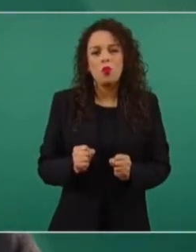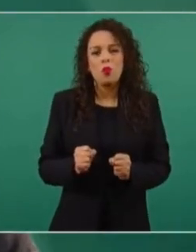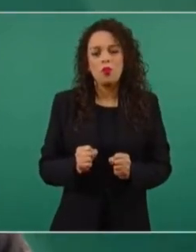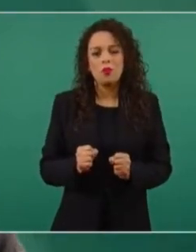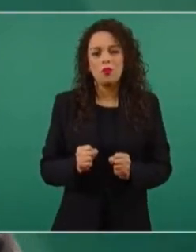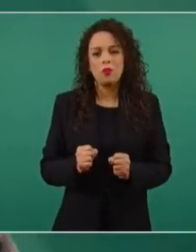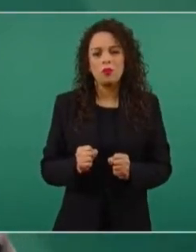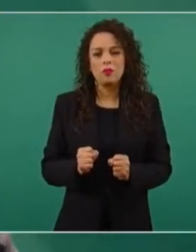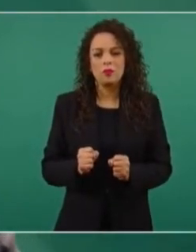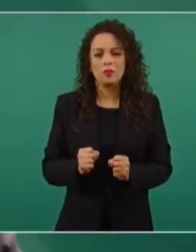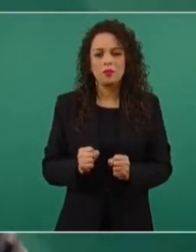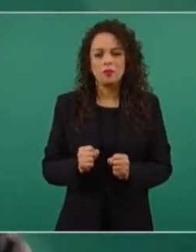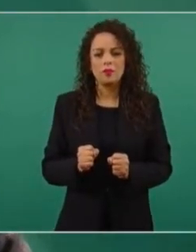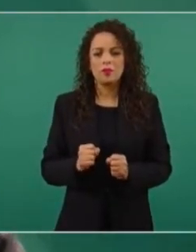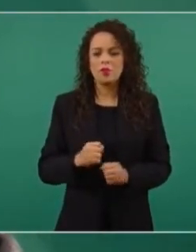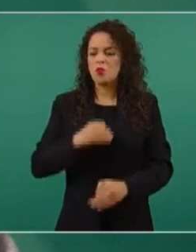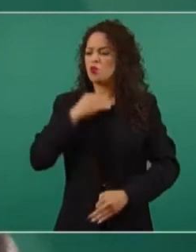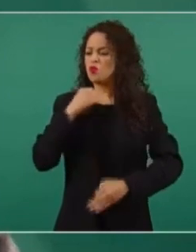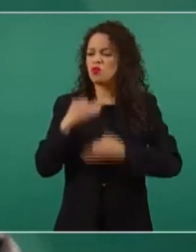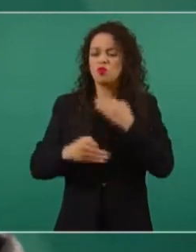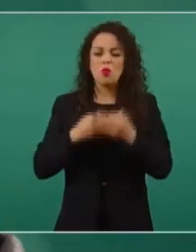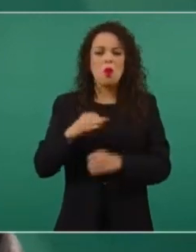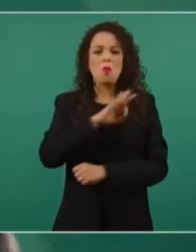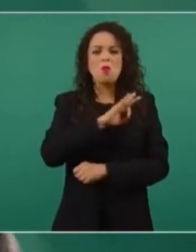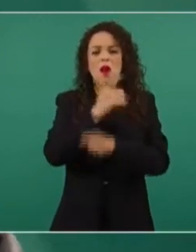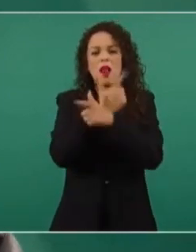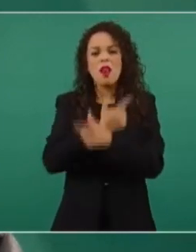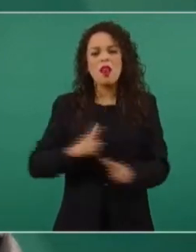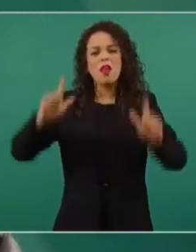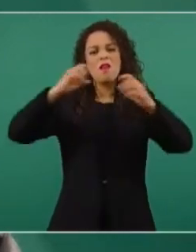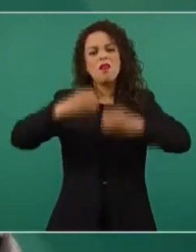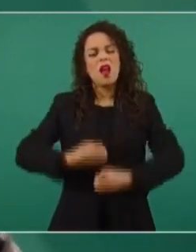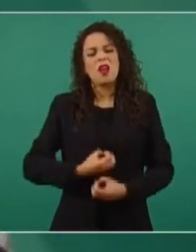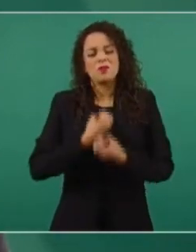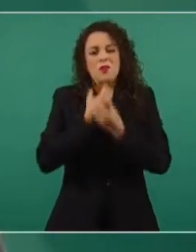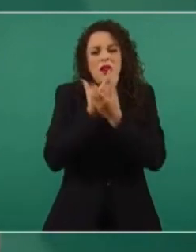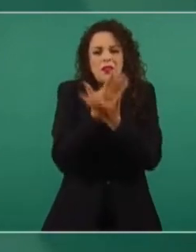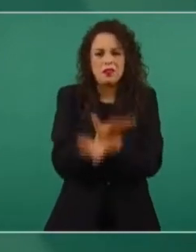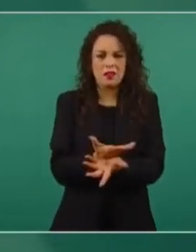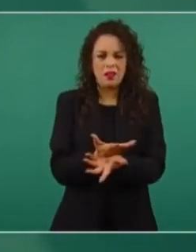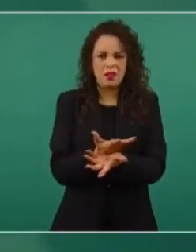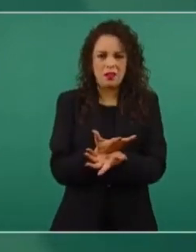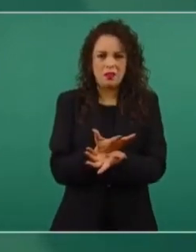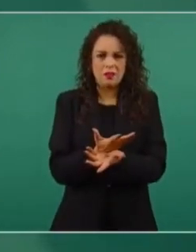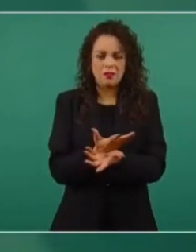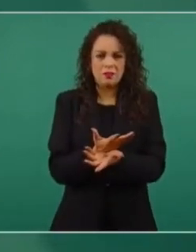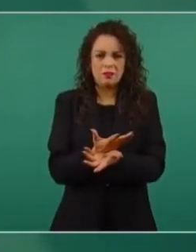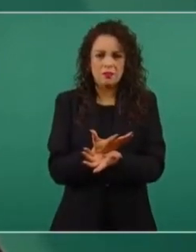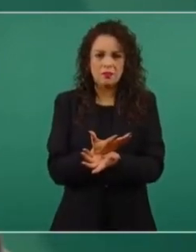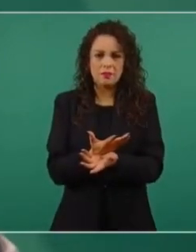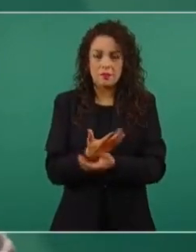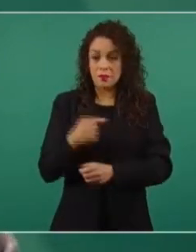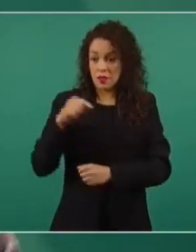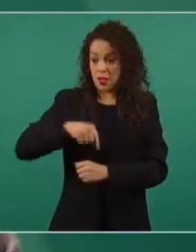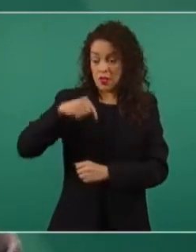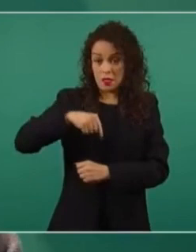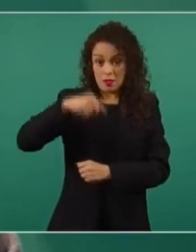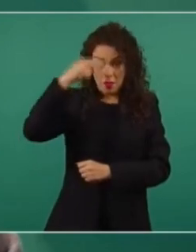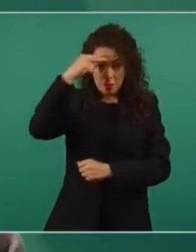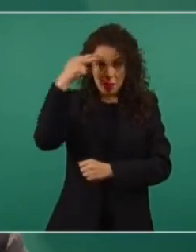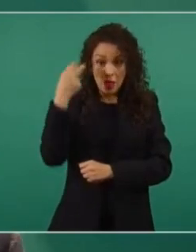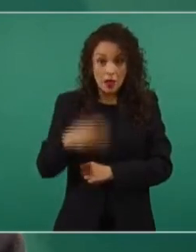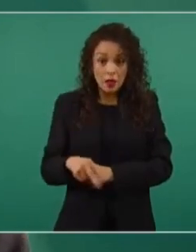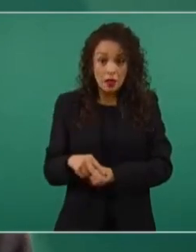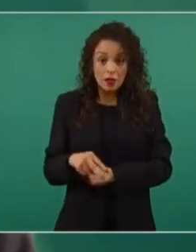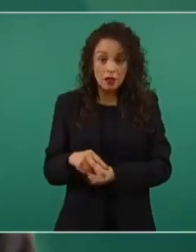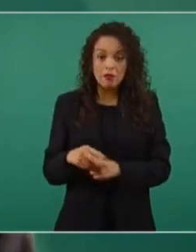todos podamos expresarnos. México es un país abierto